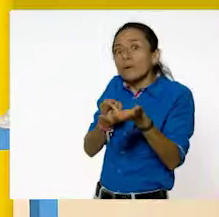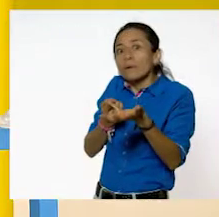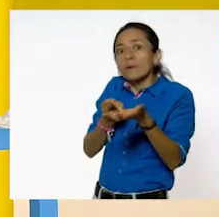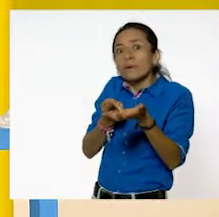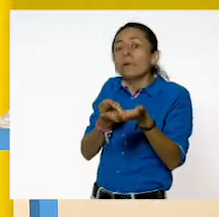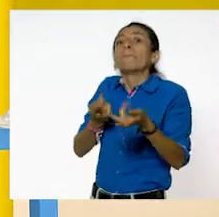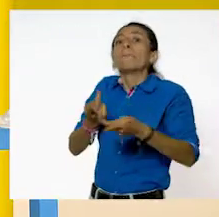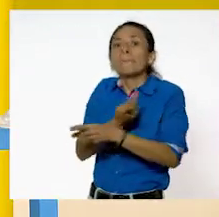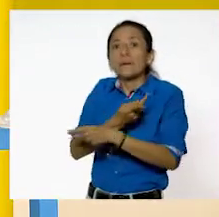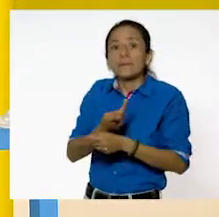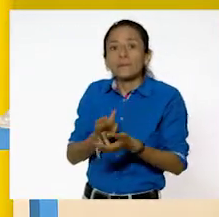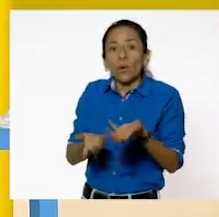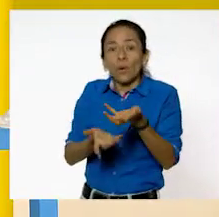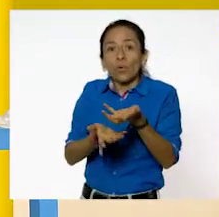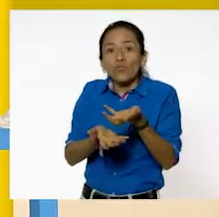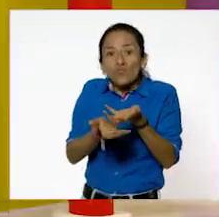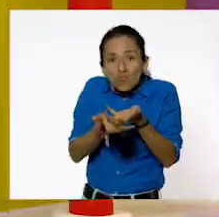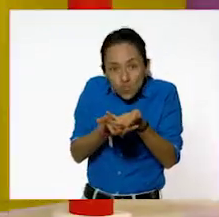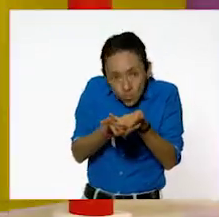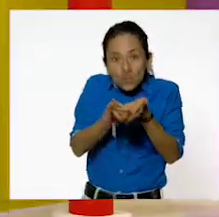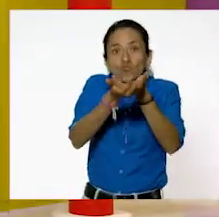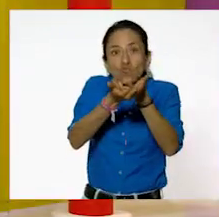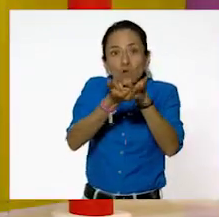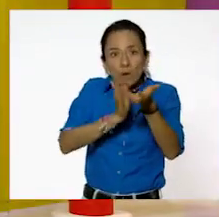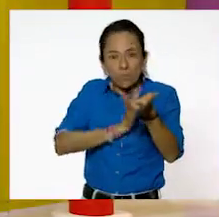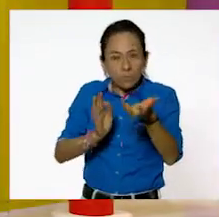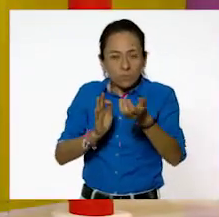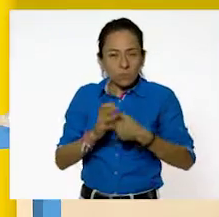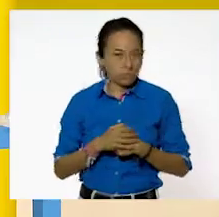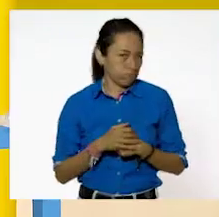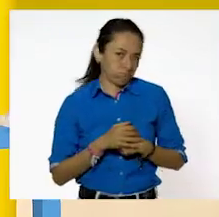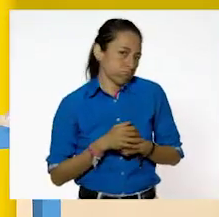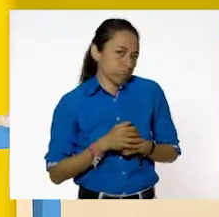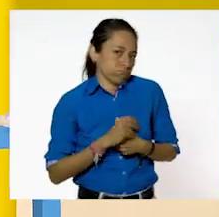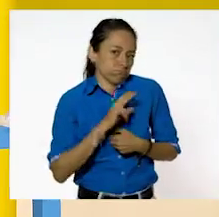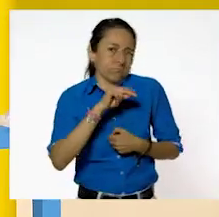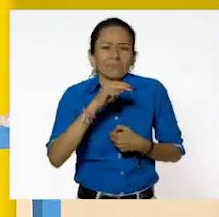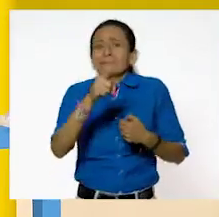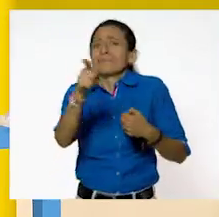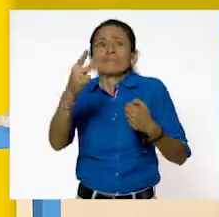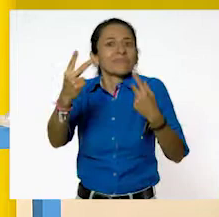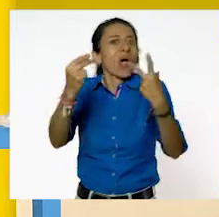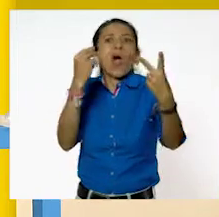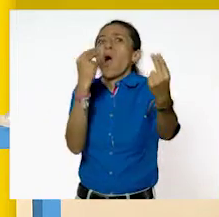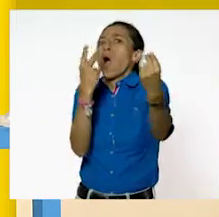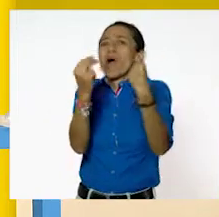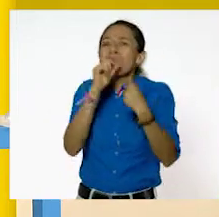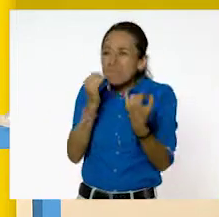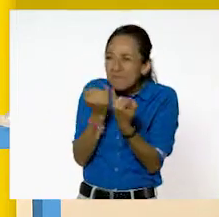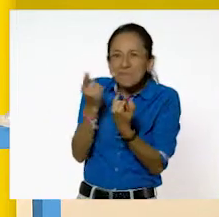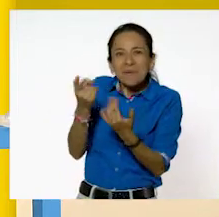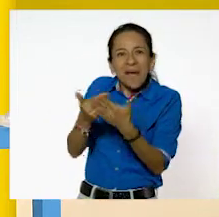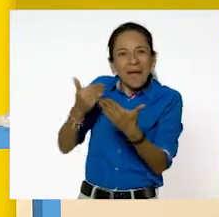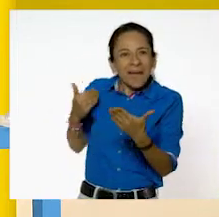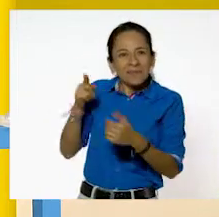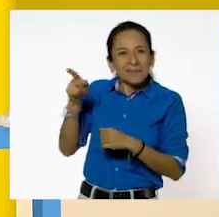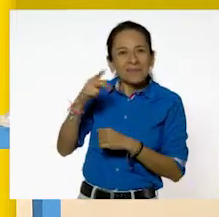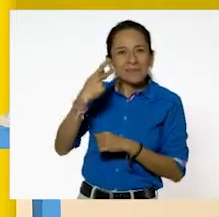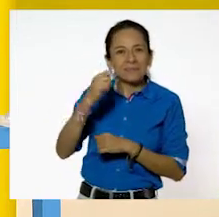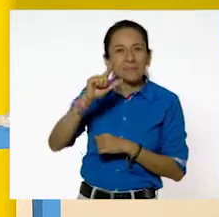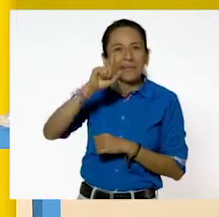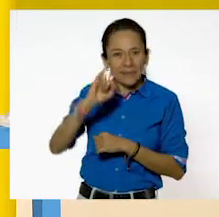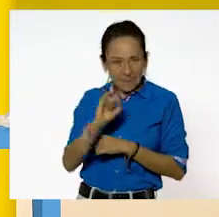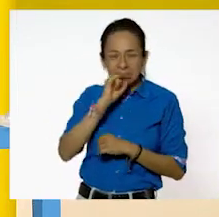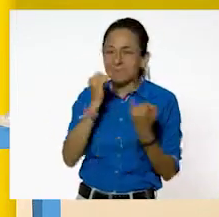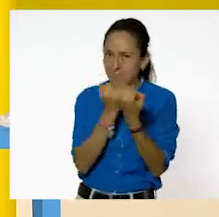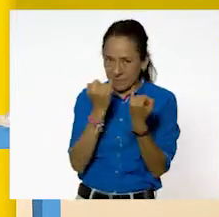¿Se pudo contener? No, no se pudo contener. Y es precisamente a lo que Pili nos estaba platicando y que ya hemos revisado en otras